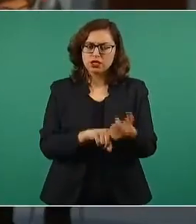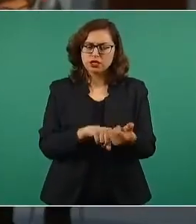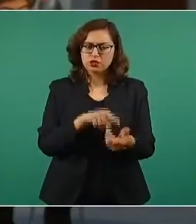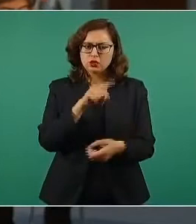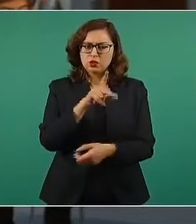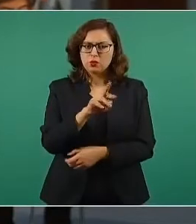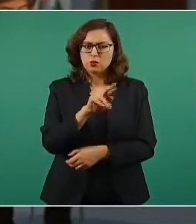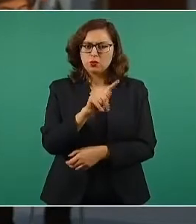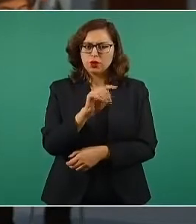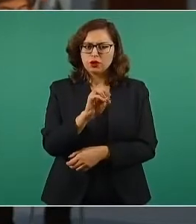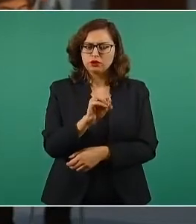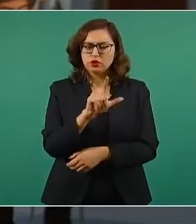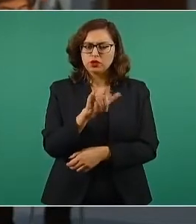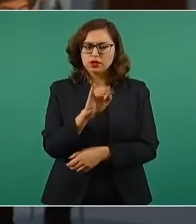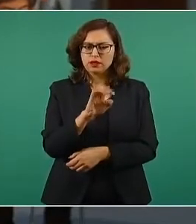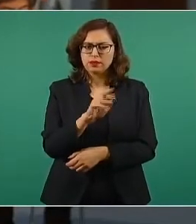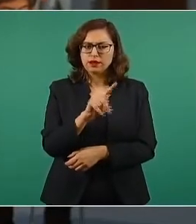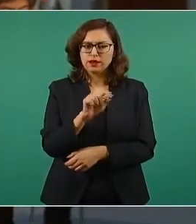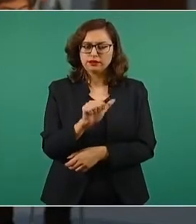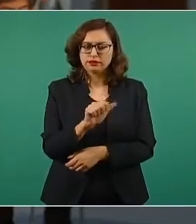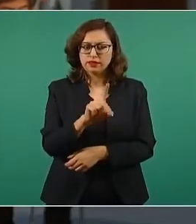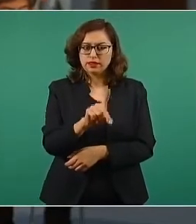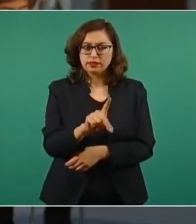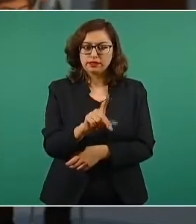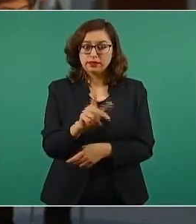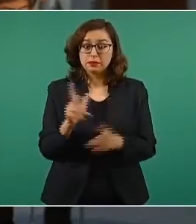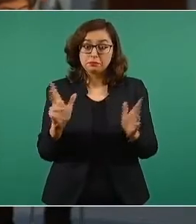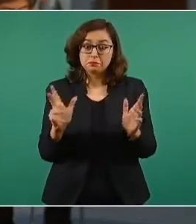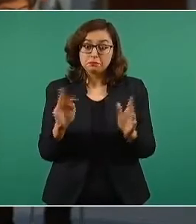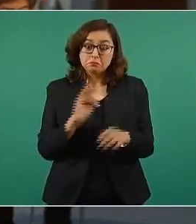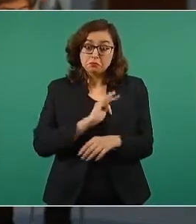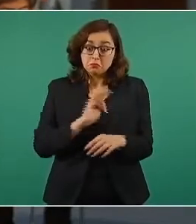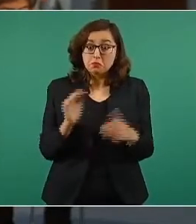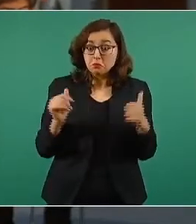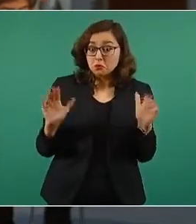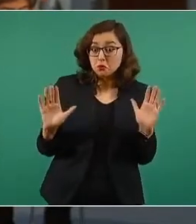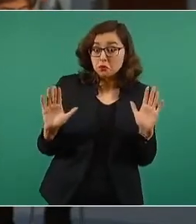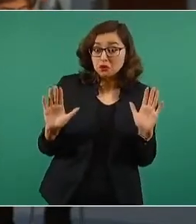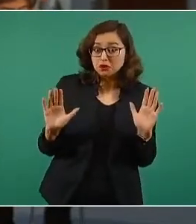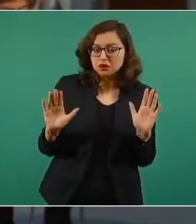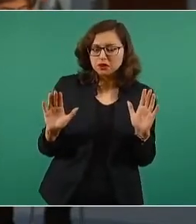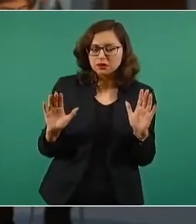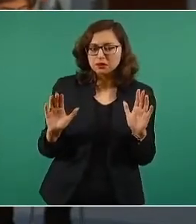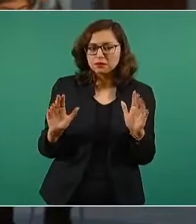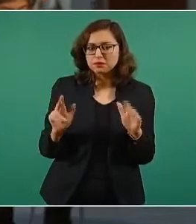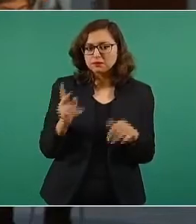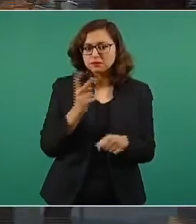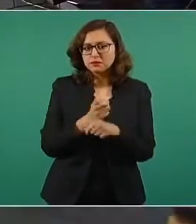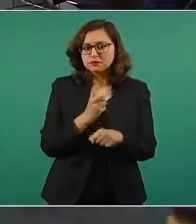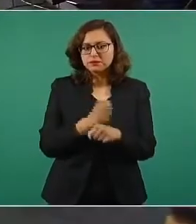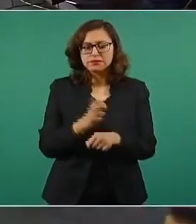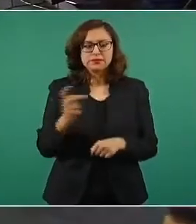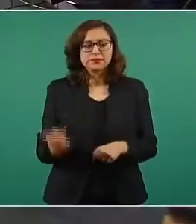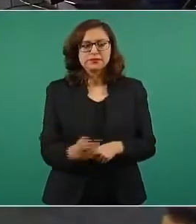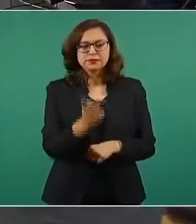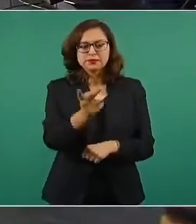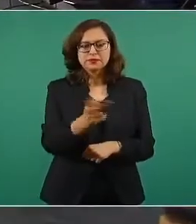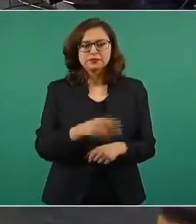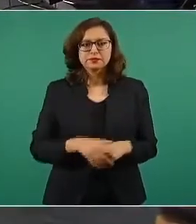Libertad, ahí en Sonora, que es eficiente. Entonces, esa sería mi segunda pregunta. Sí,